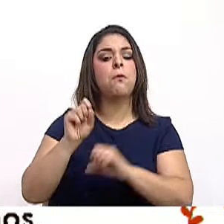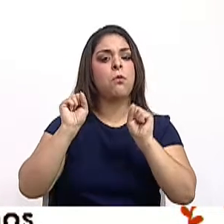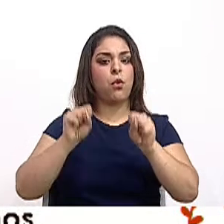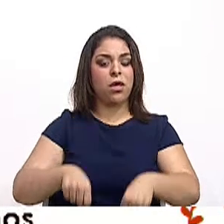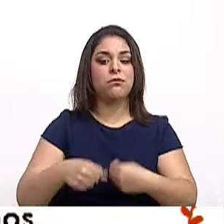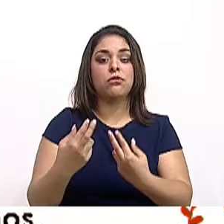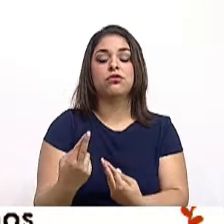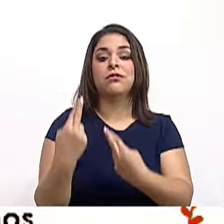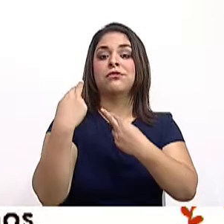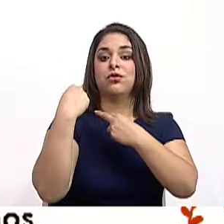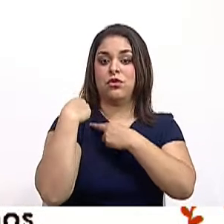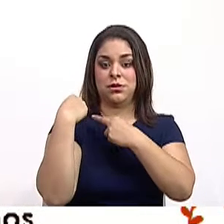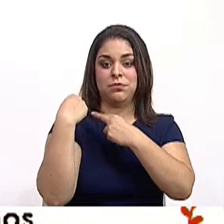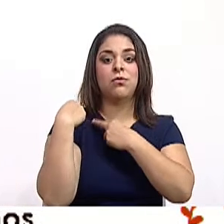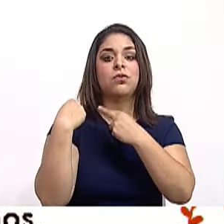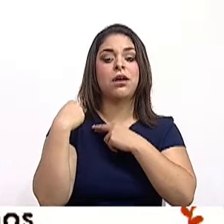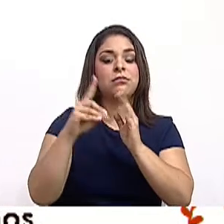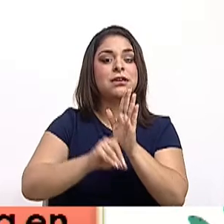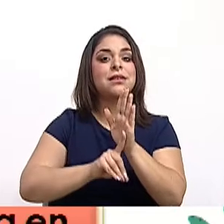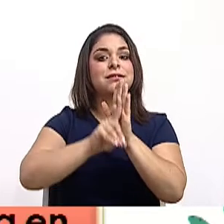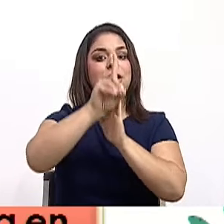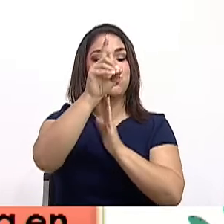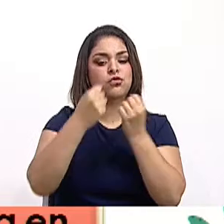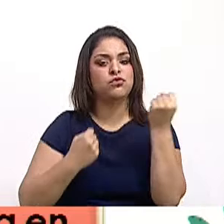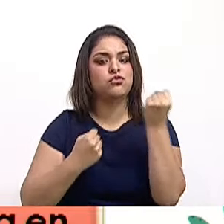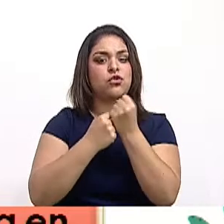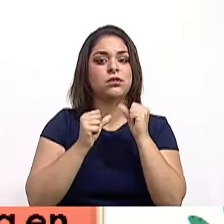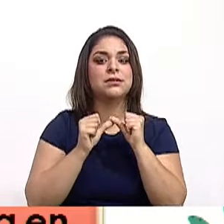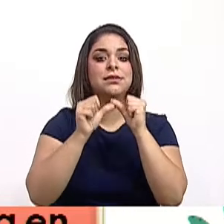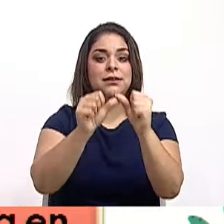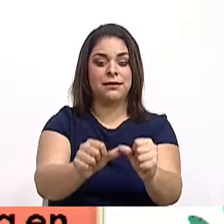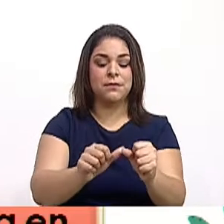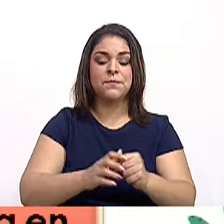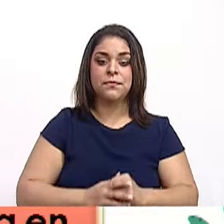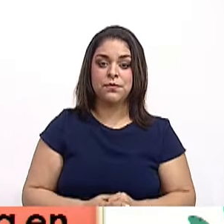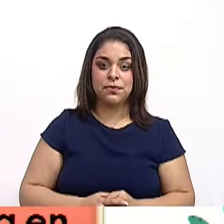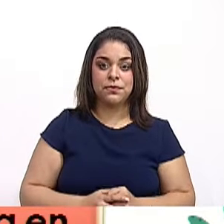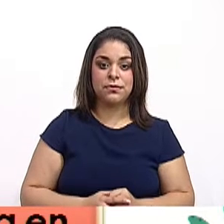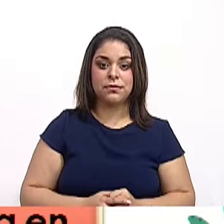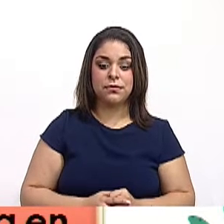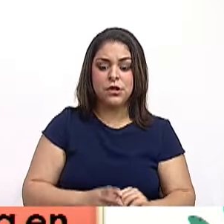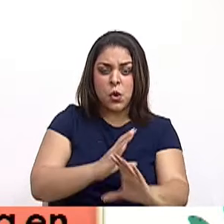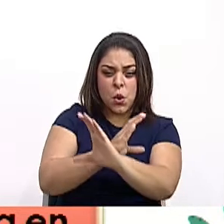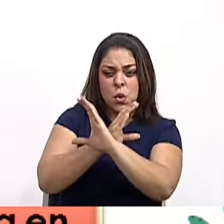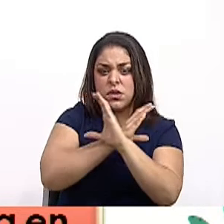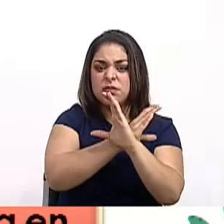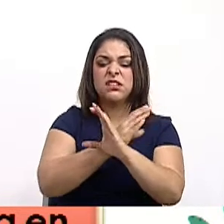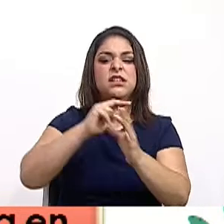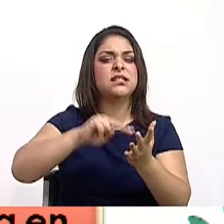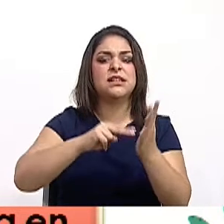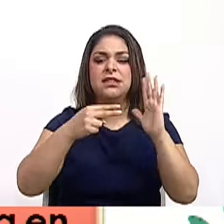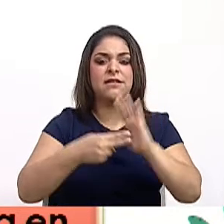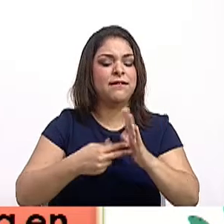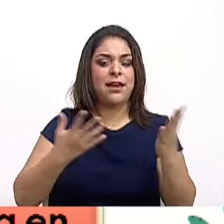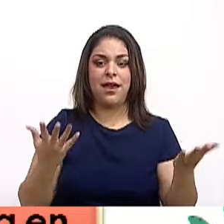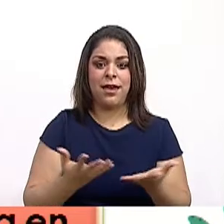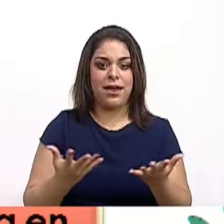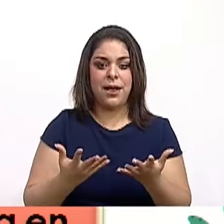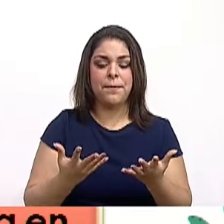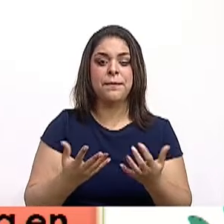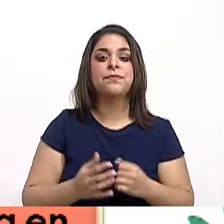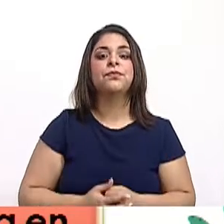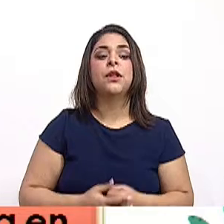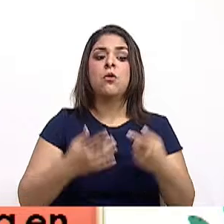responsabilidad y un desarrollo sostenible. La conservación implica, entonces, mantener el uso de la